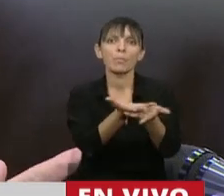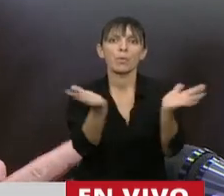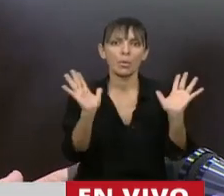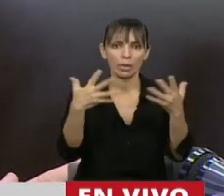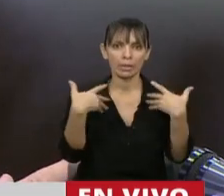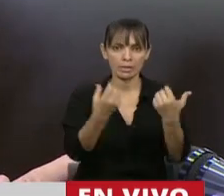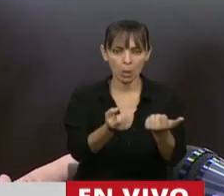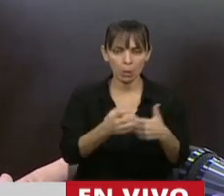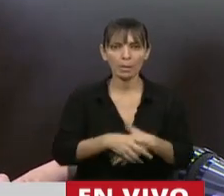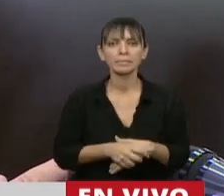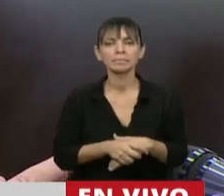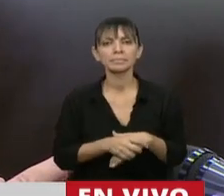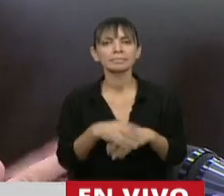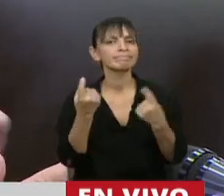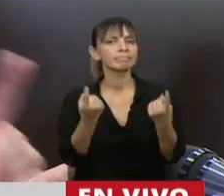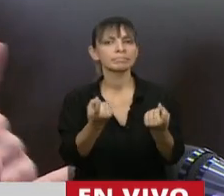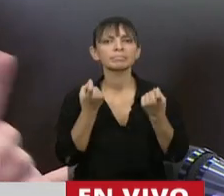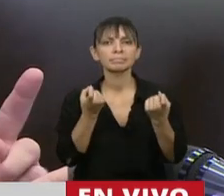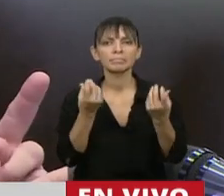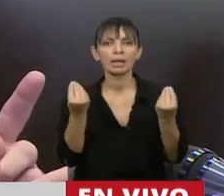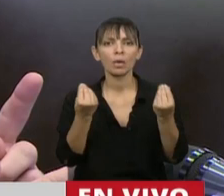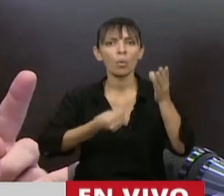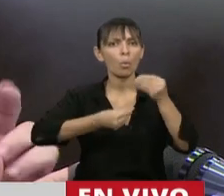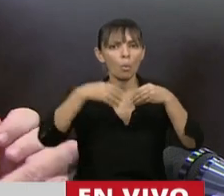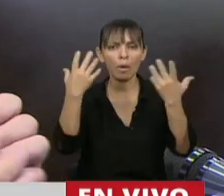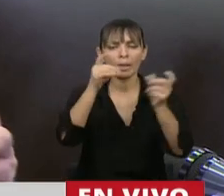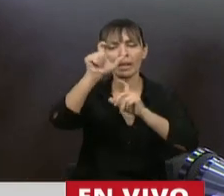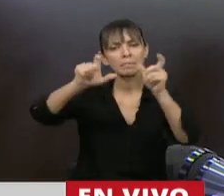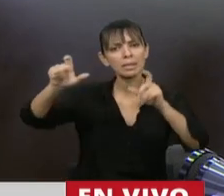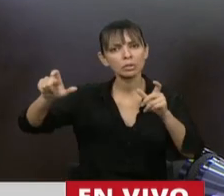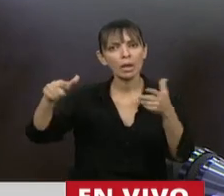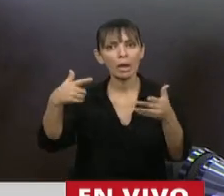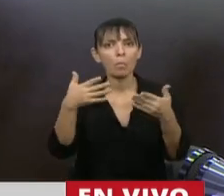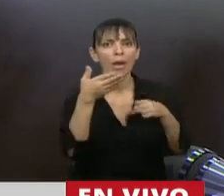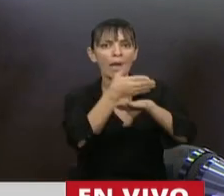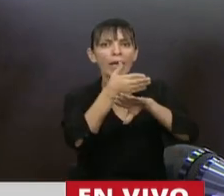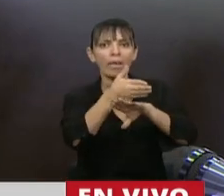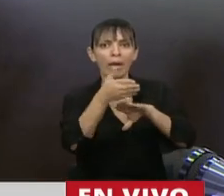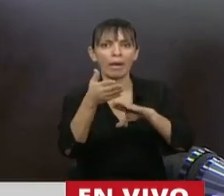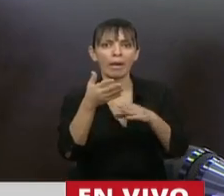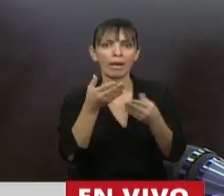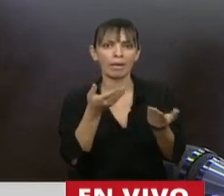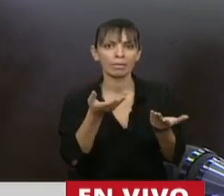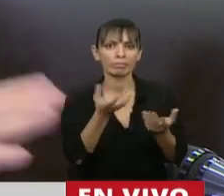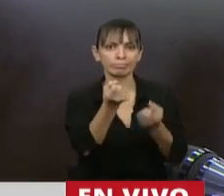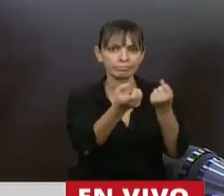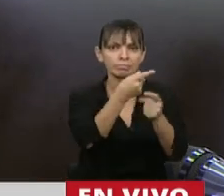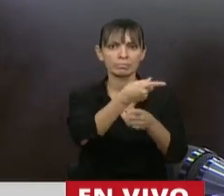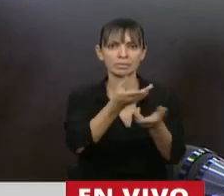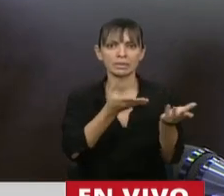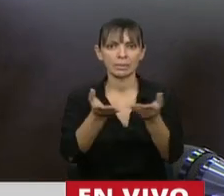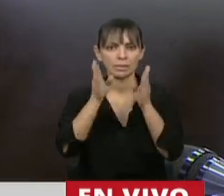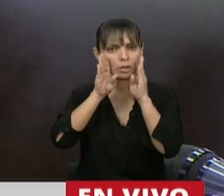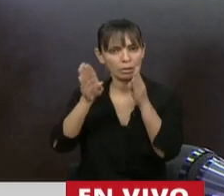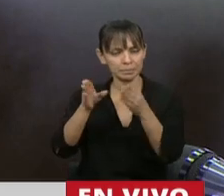prestación de salud, requiere que cualquier consumidor tenga acceso al servicio de salud. El segundo,